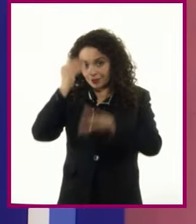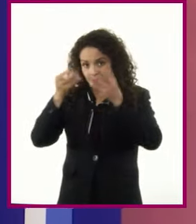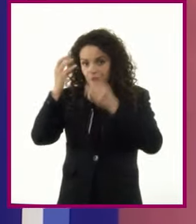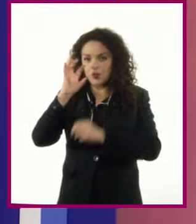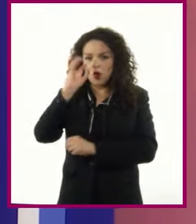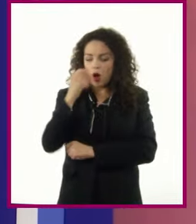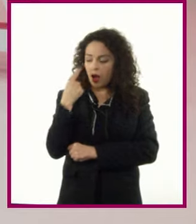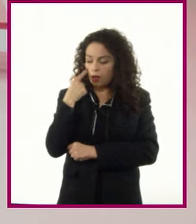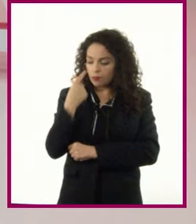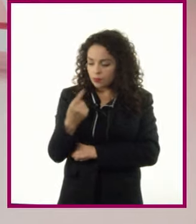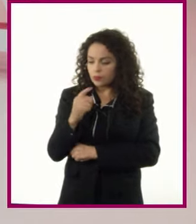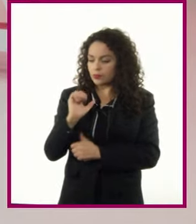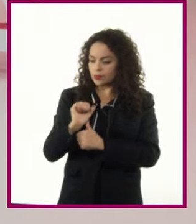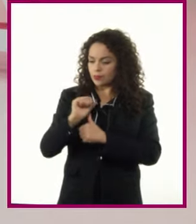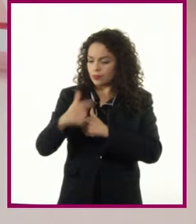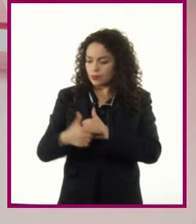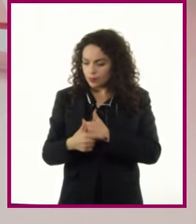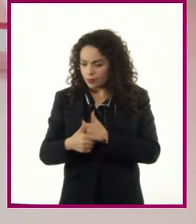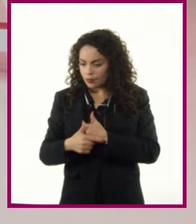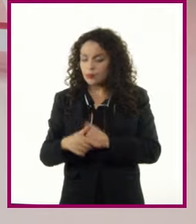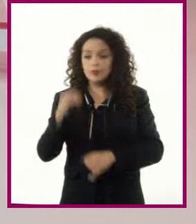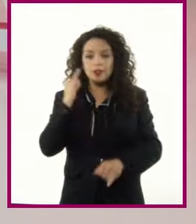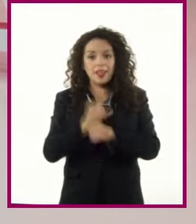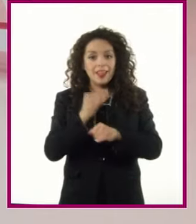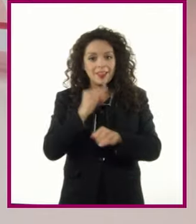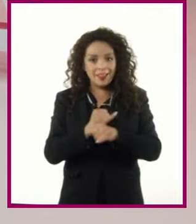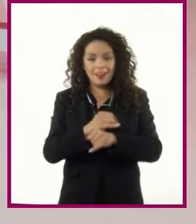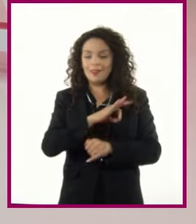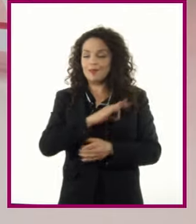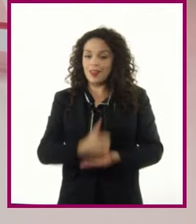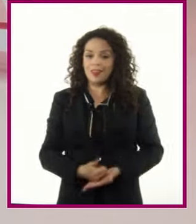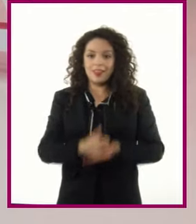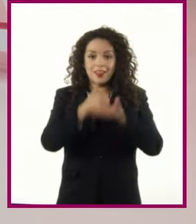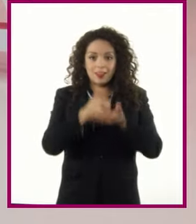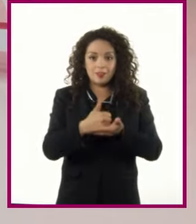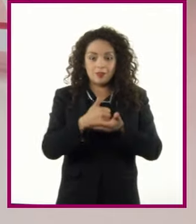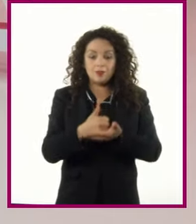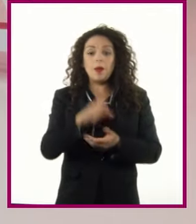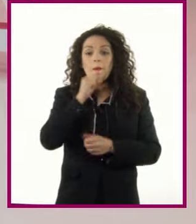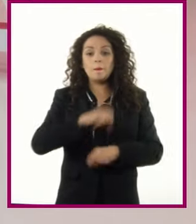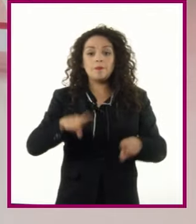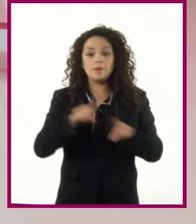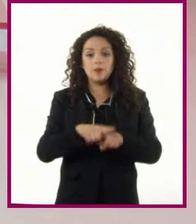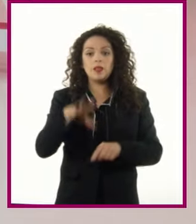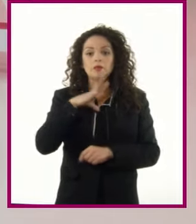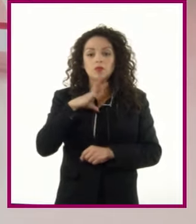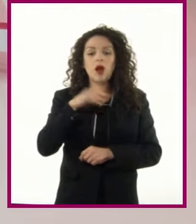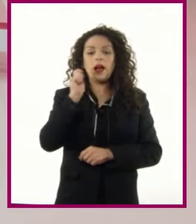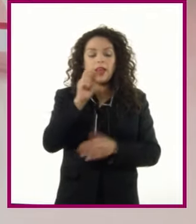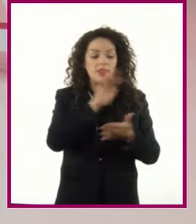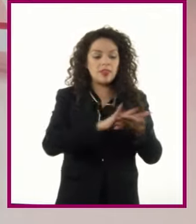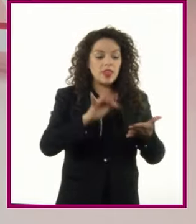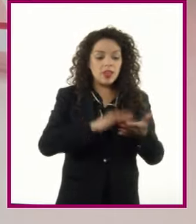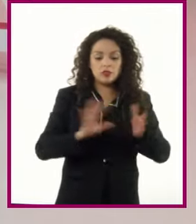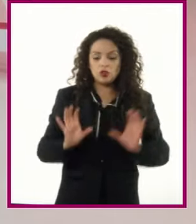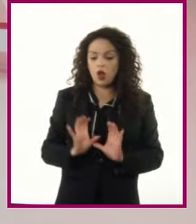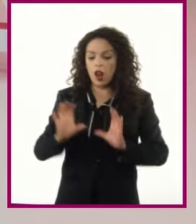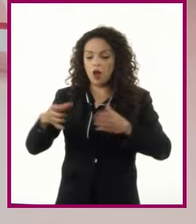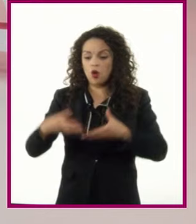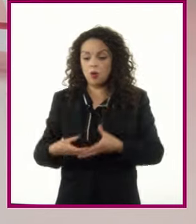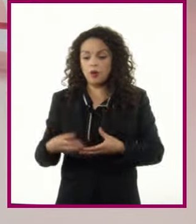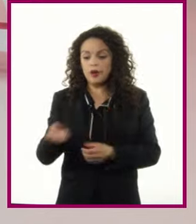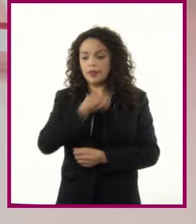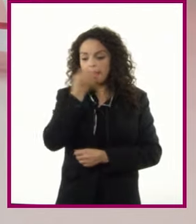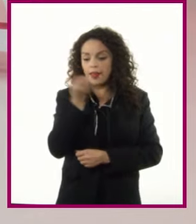observar algunos eventos por internet En los que se compartan textos a la comunidad escolar Y es